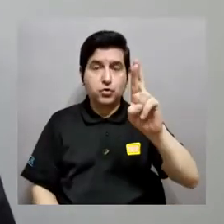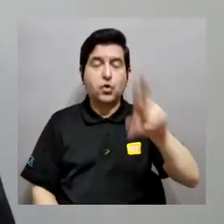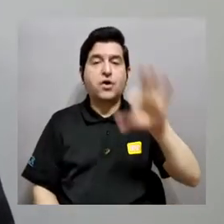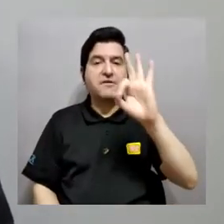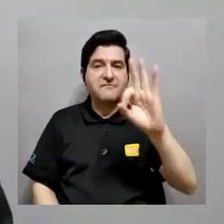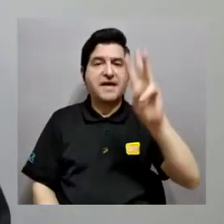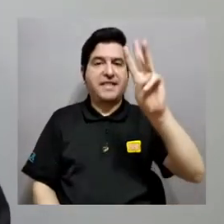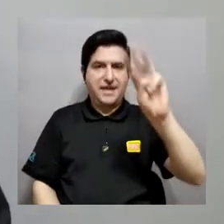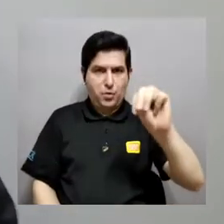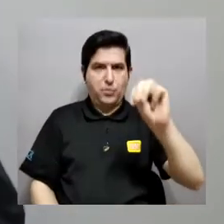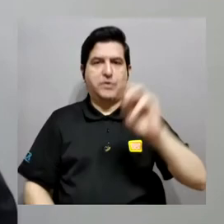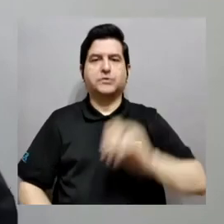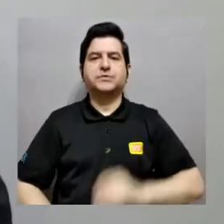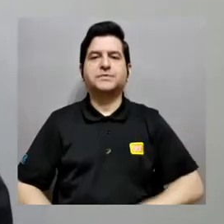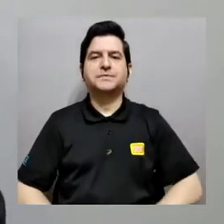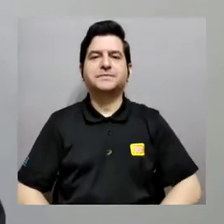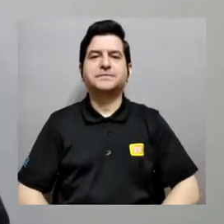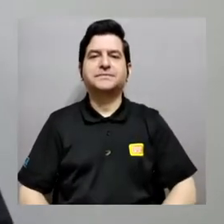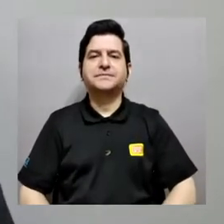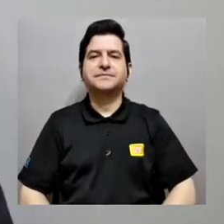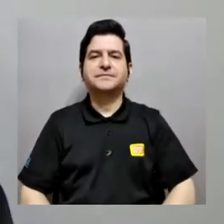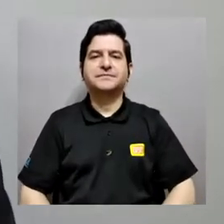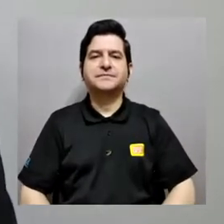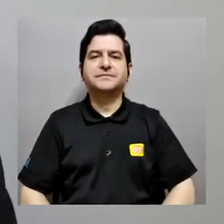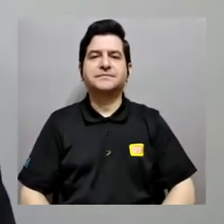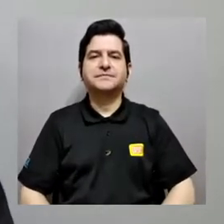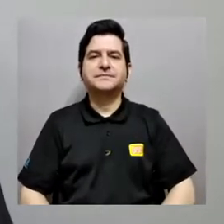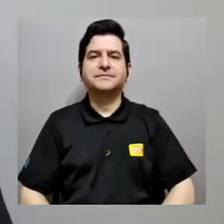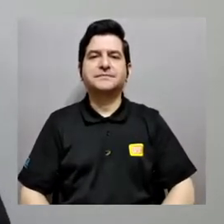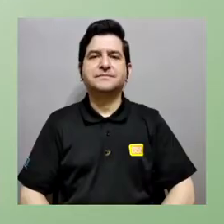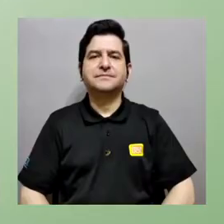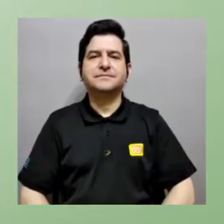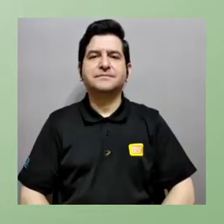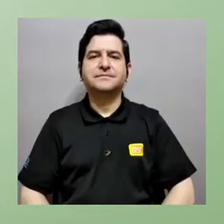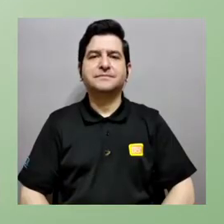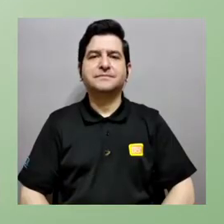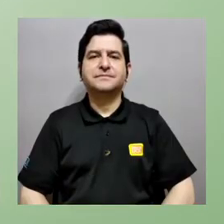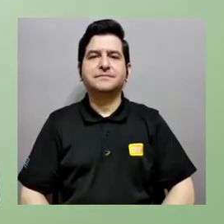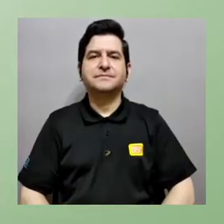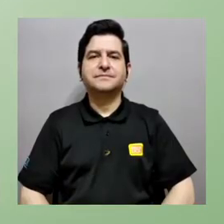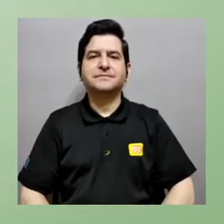pausa y ya venimos con el doctor Federico Muñoz. Adelante.